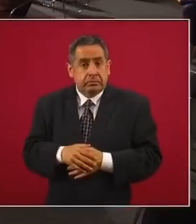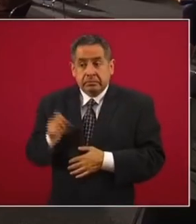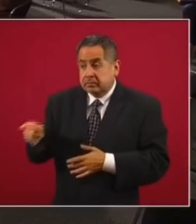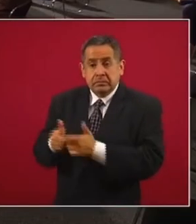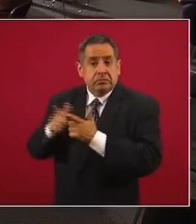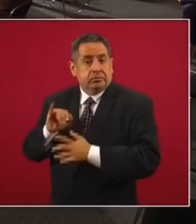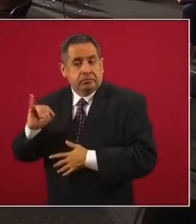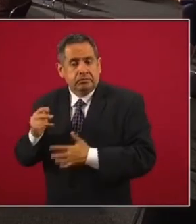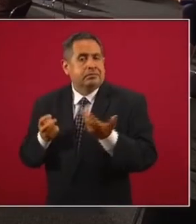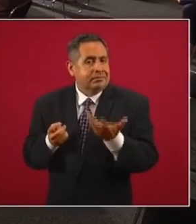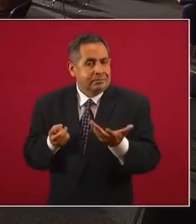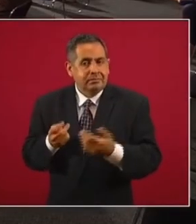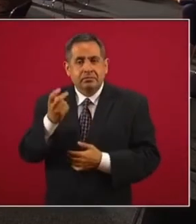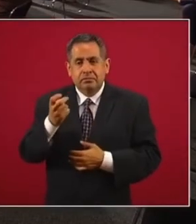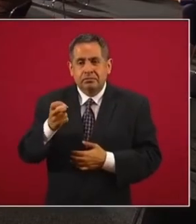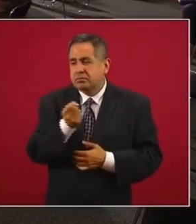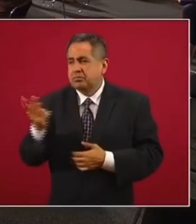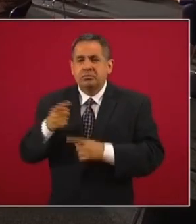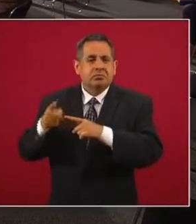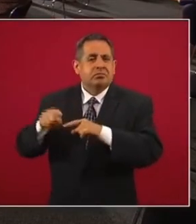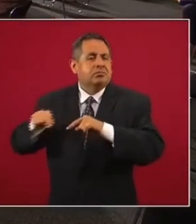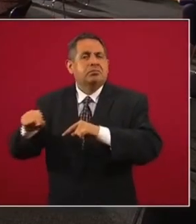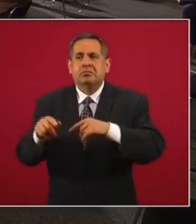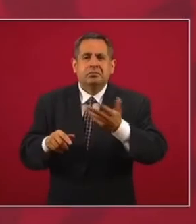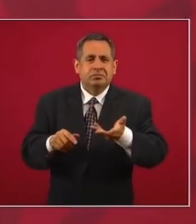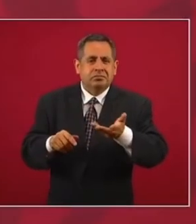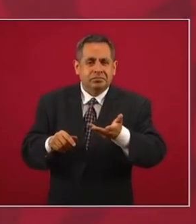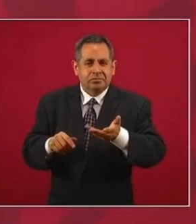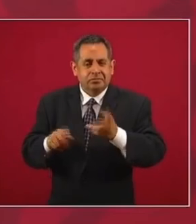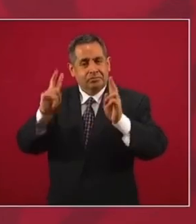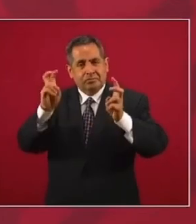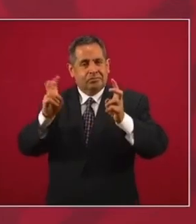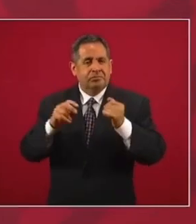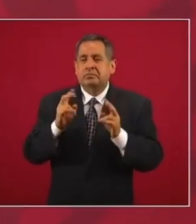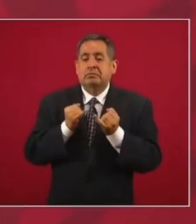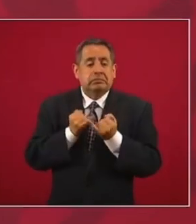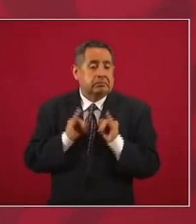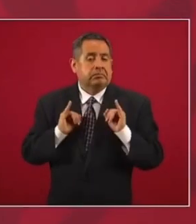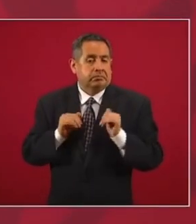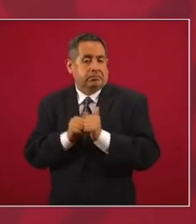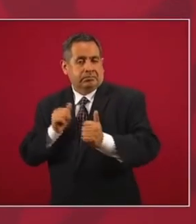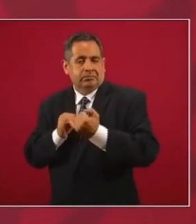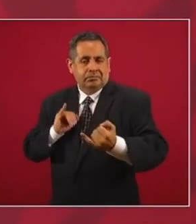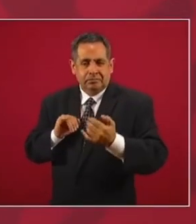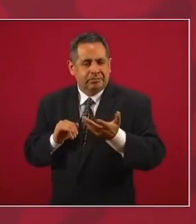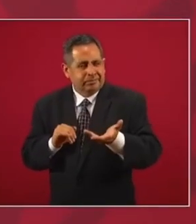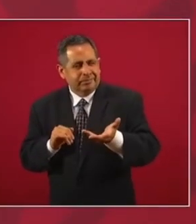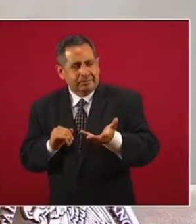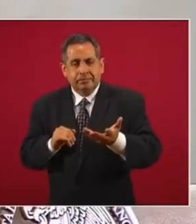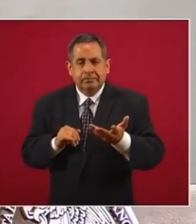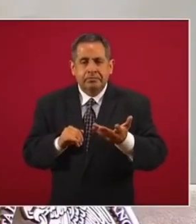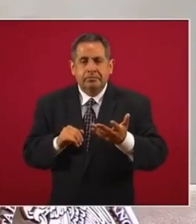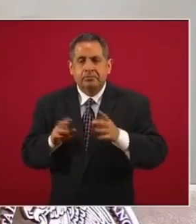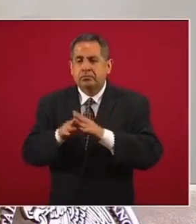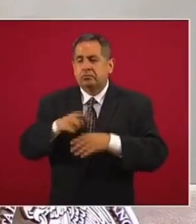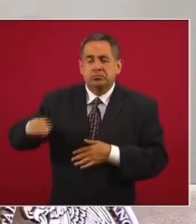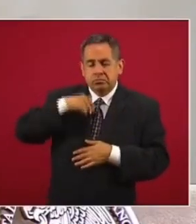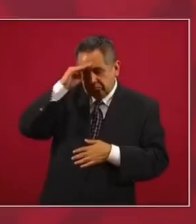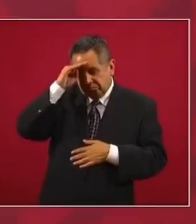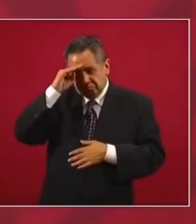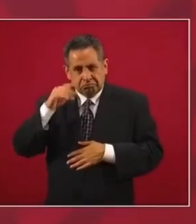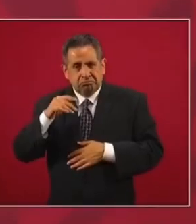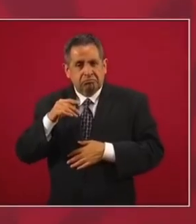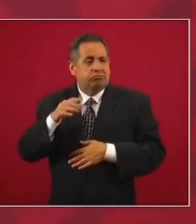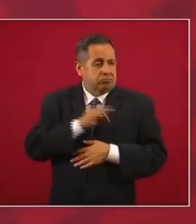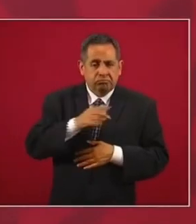No por eso se crearon todos estos organismos supuestamente independientes y nadie planteaba, o muy